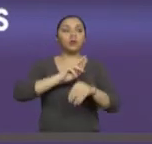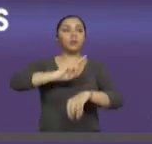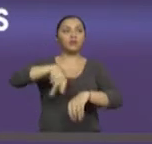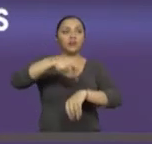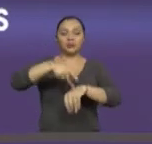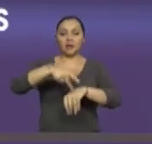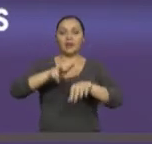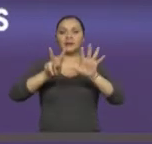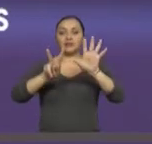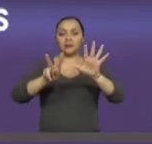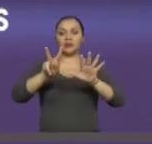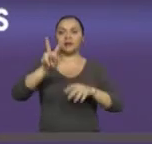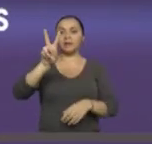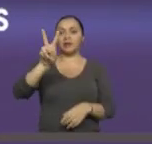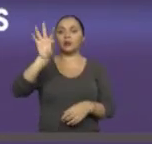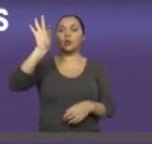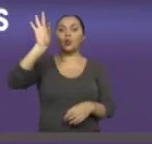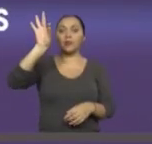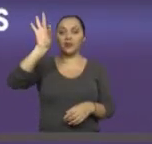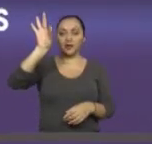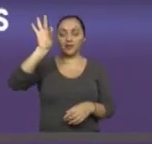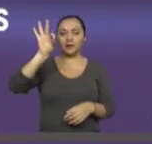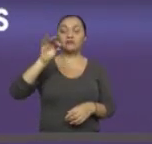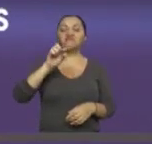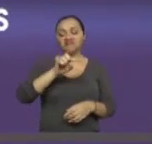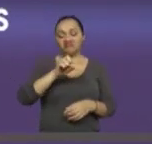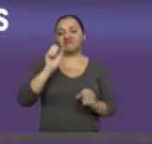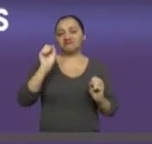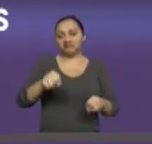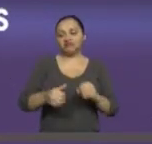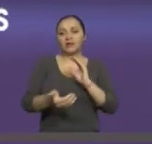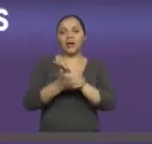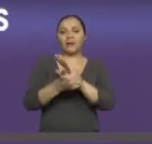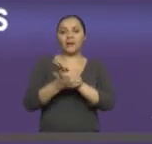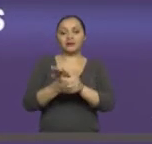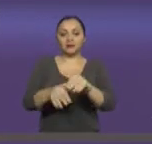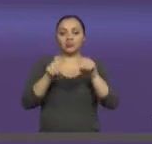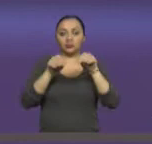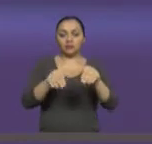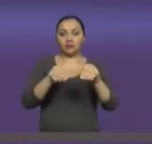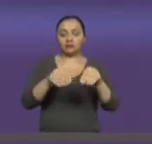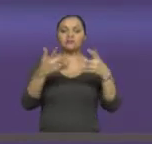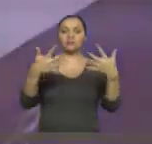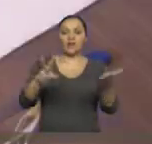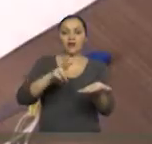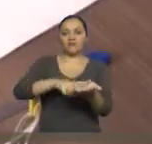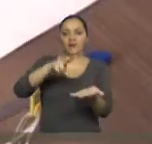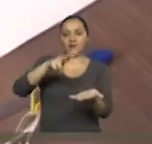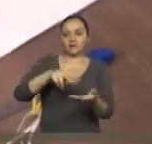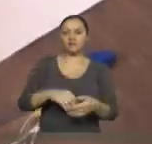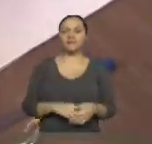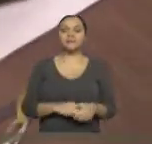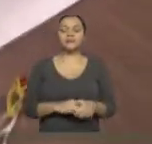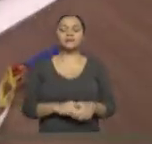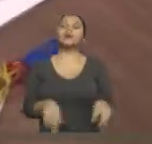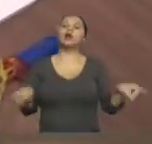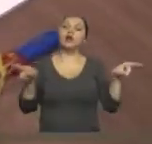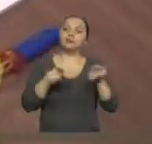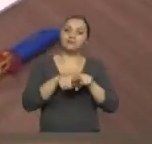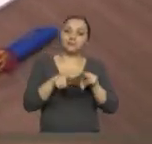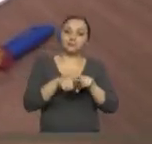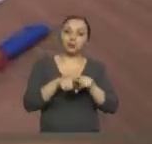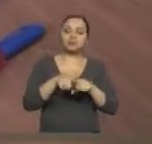profesionales, los mismos que han recibido la capacitación y aval correspondientes. Asimismo,